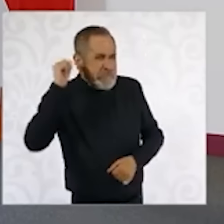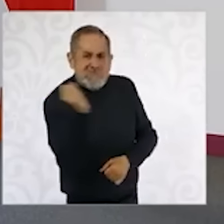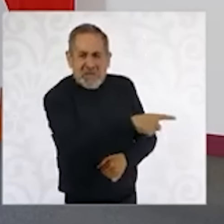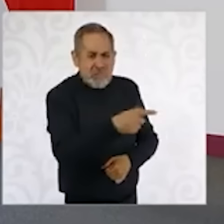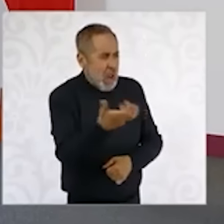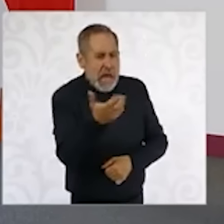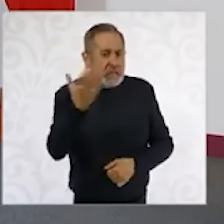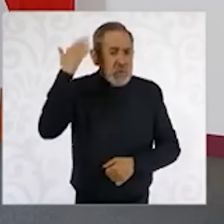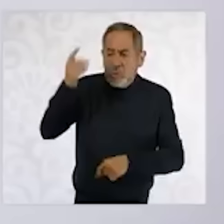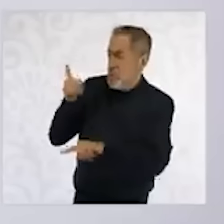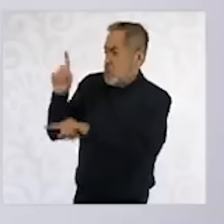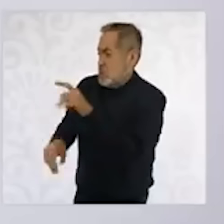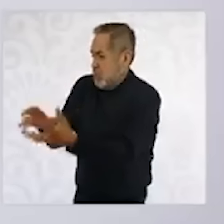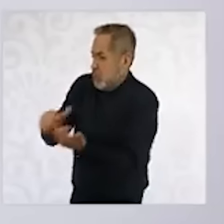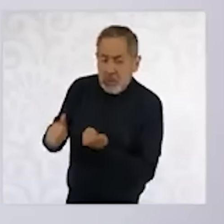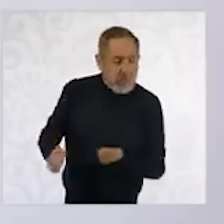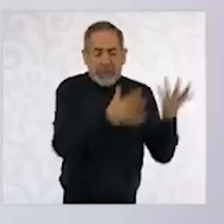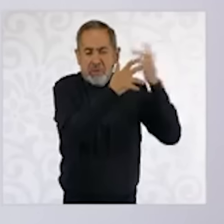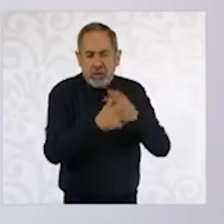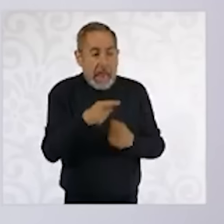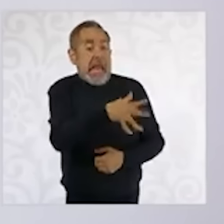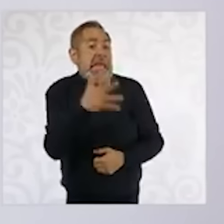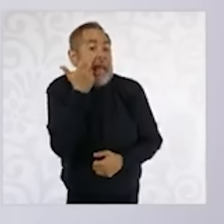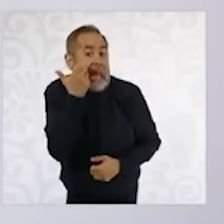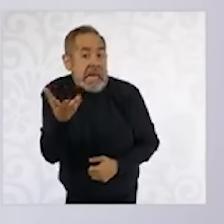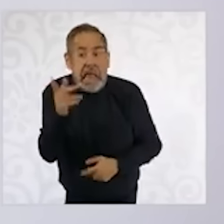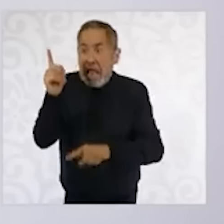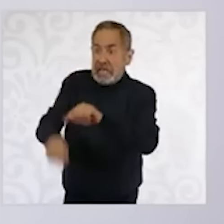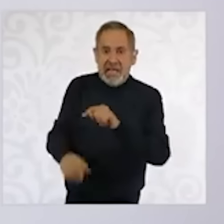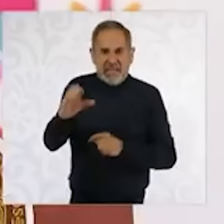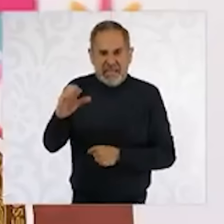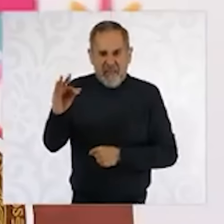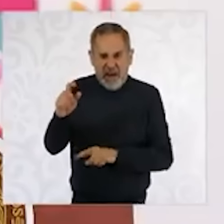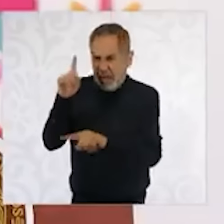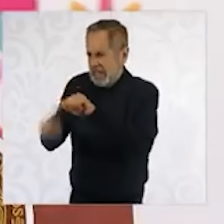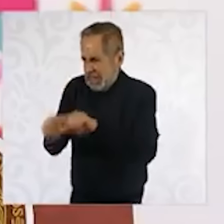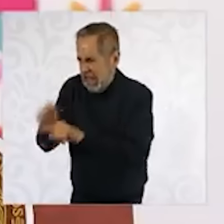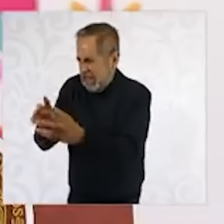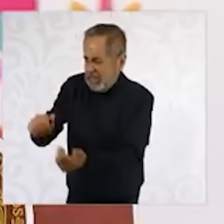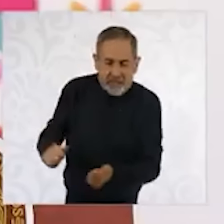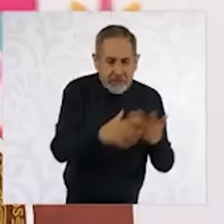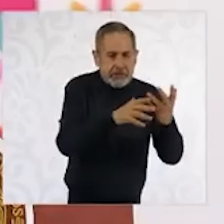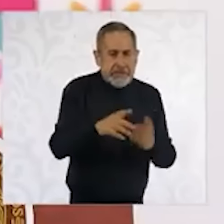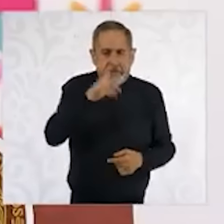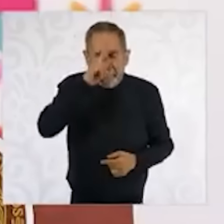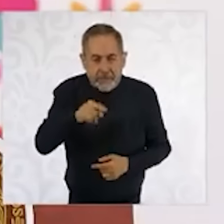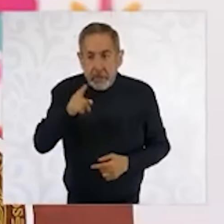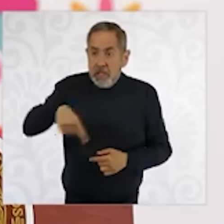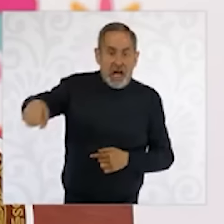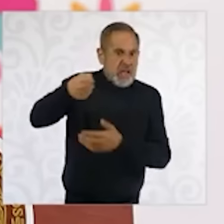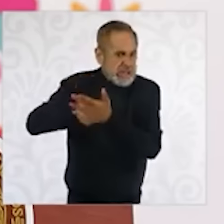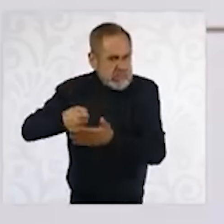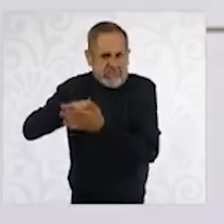y quiso privatizar la industria eléctrica, privatizarla por completo, solamente no pudo hacerlo por las movilizaciones